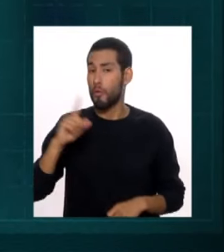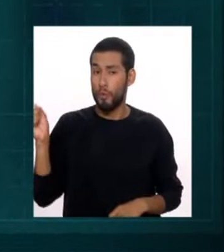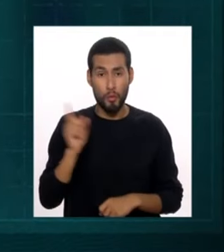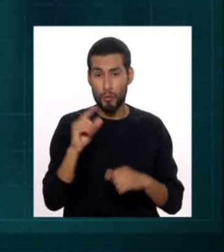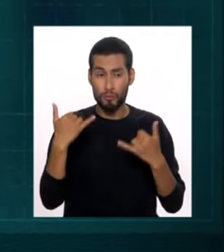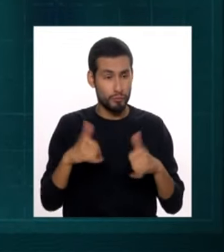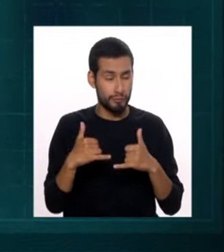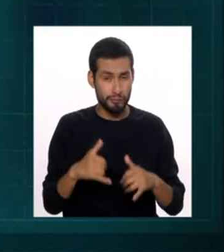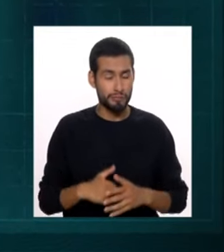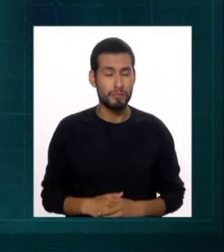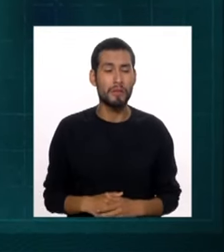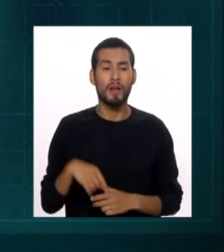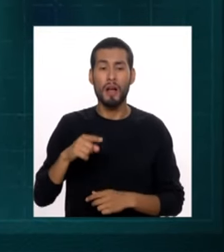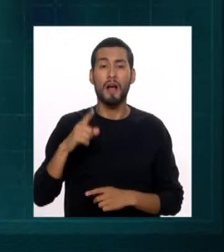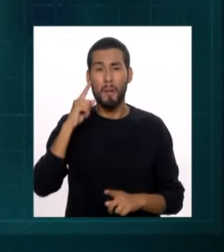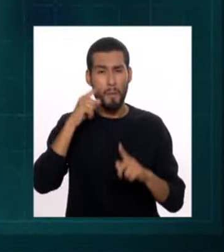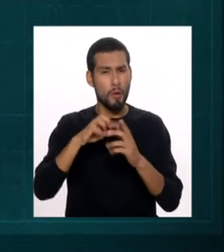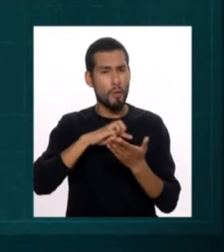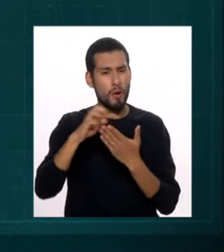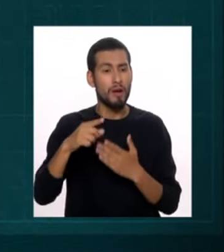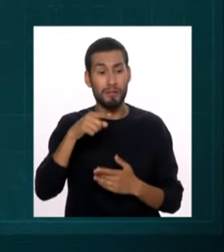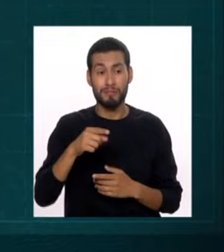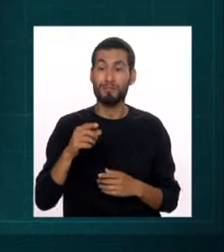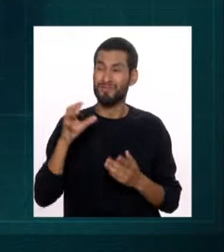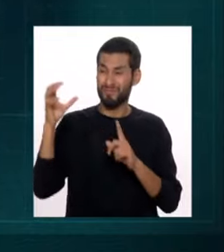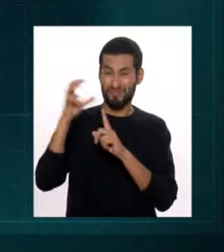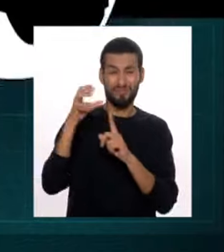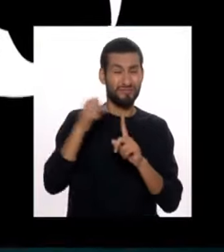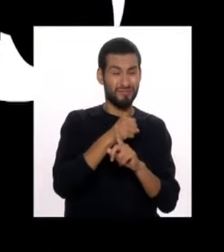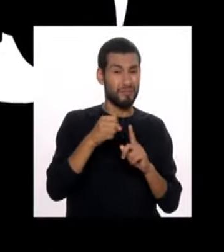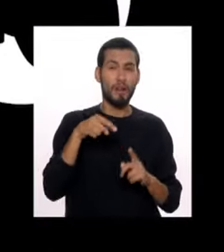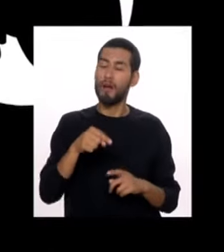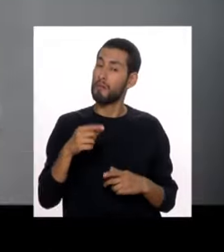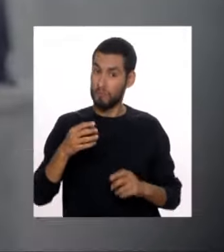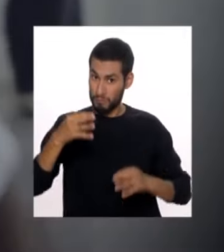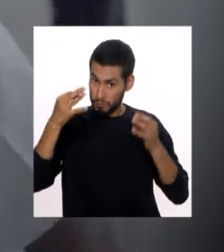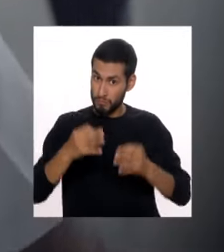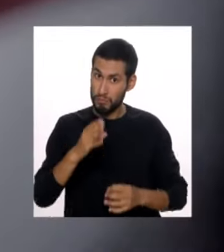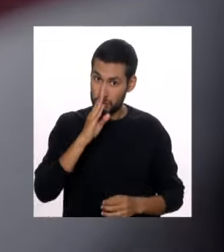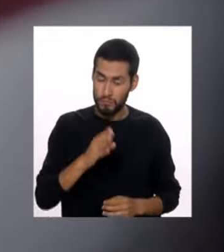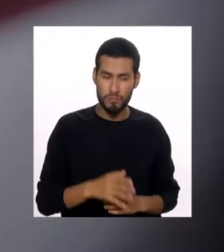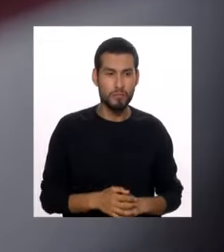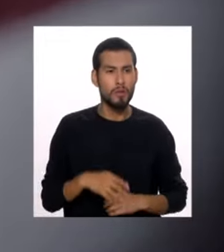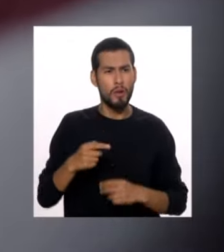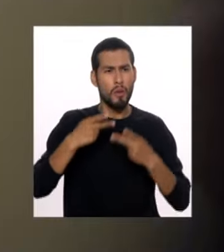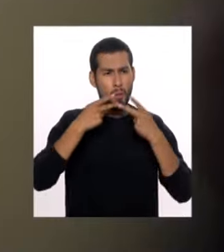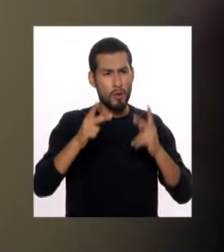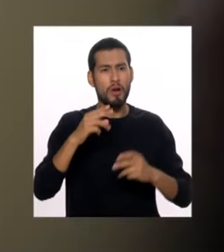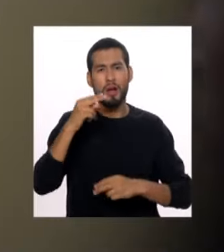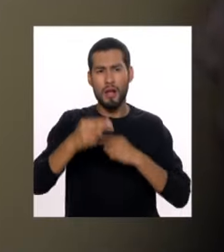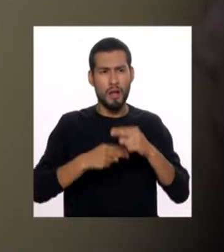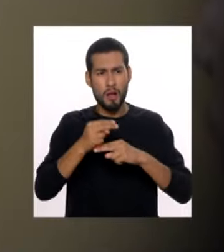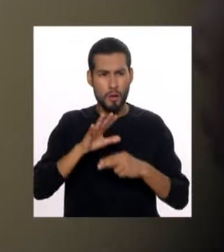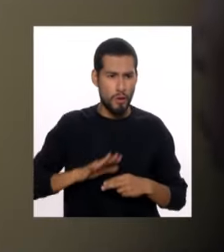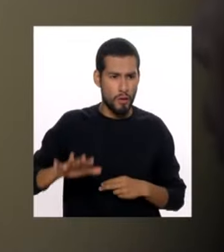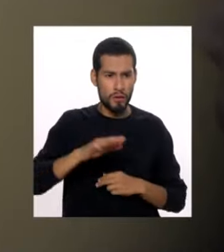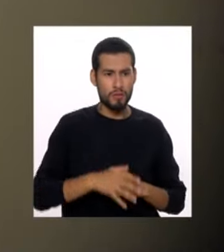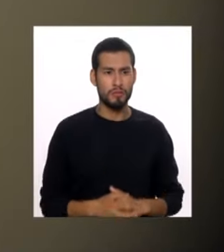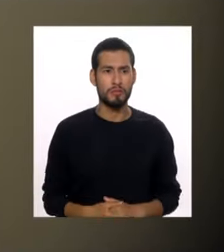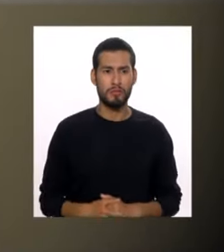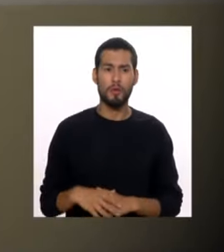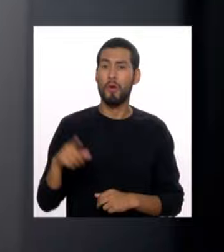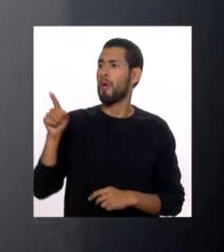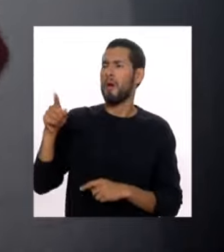Es Juego, una campaña para tomar el acoso escolar en serio. Con un comercial a nivel nacional. Se lo están